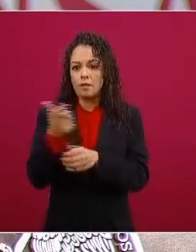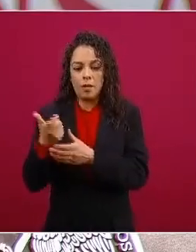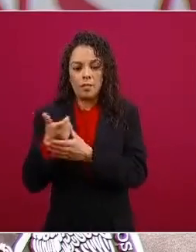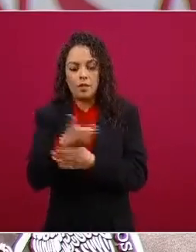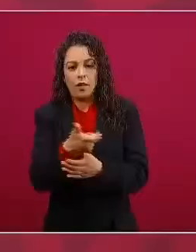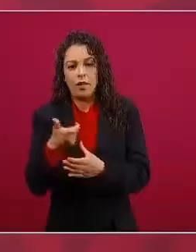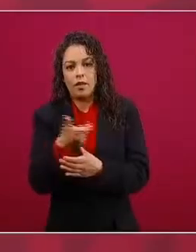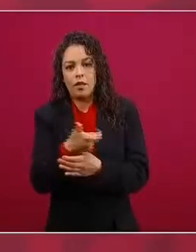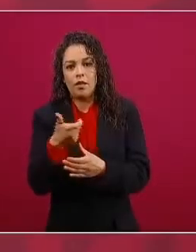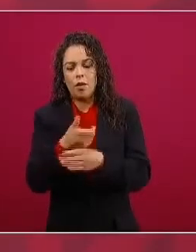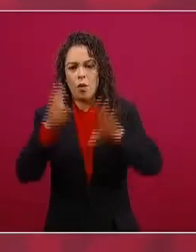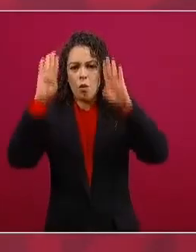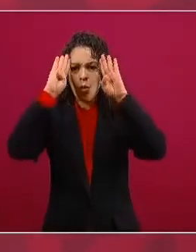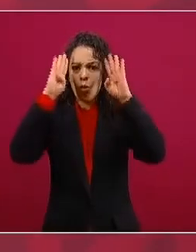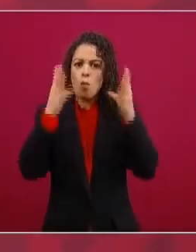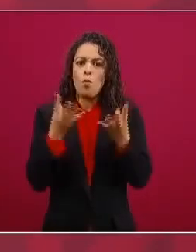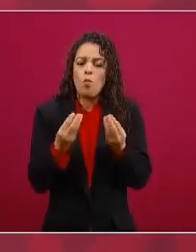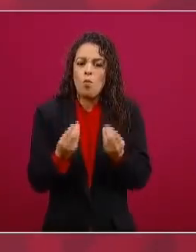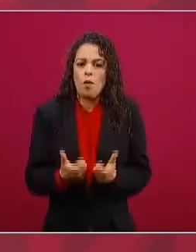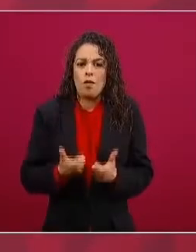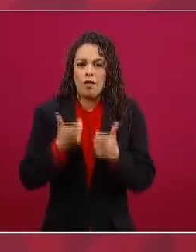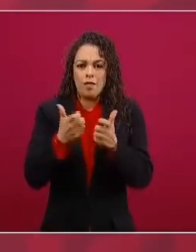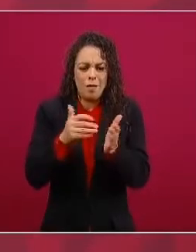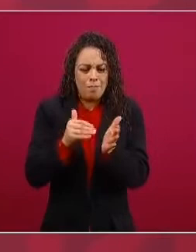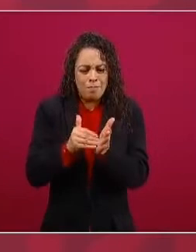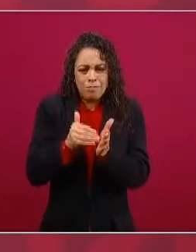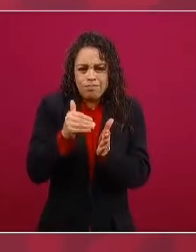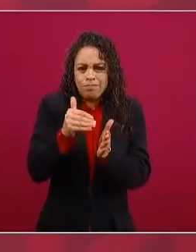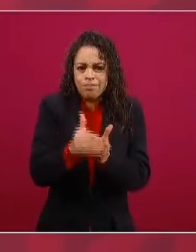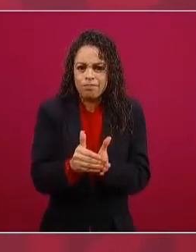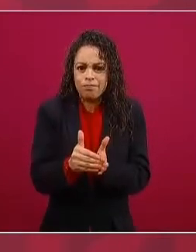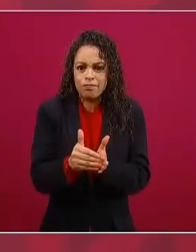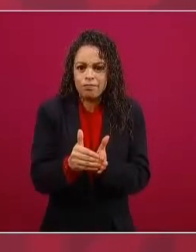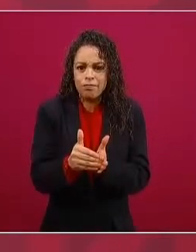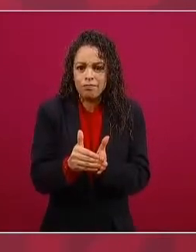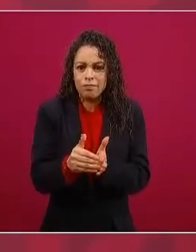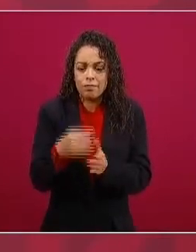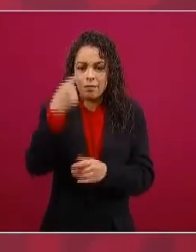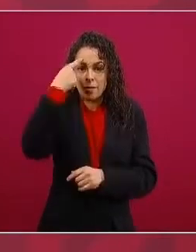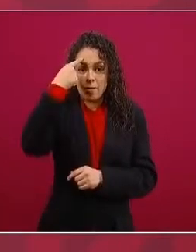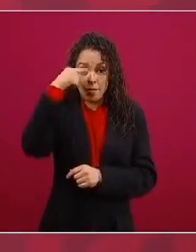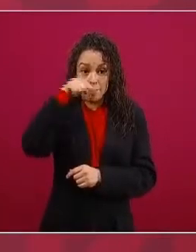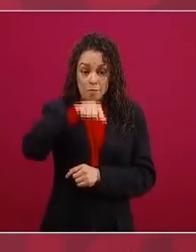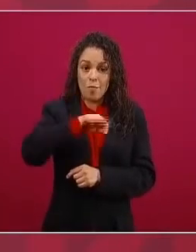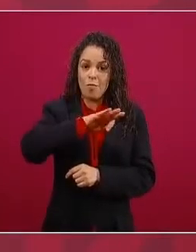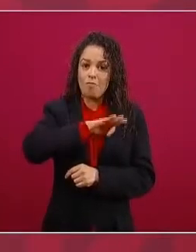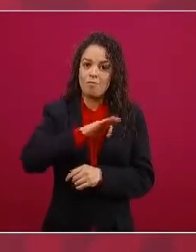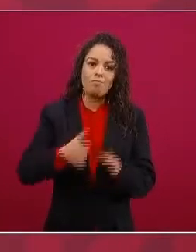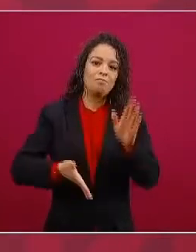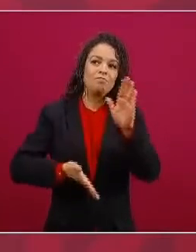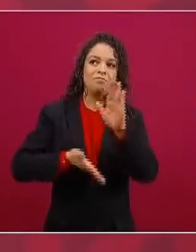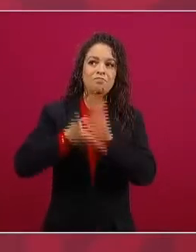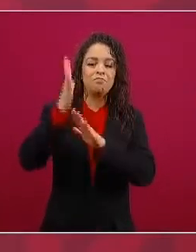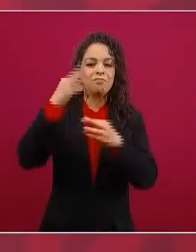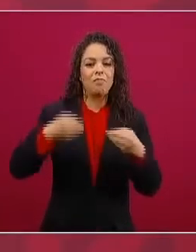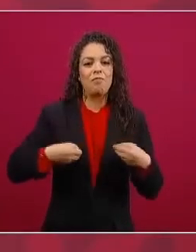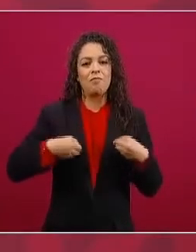millonarios hasta para vivir en el extranjero con gran lujo